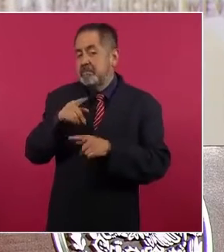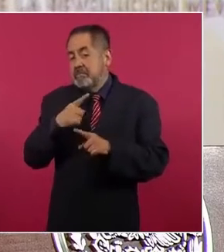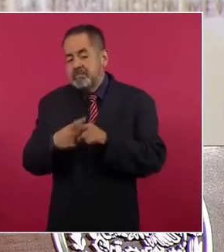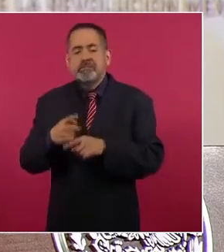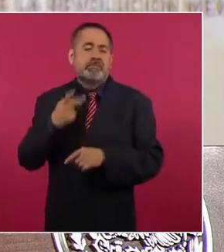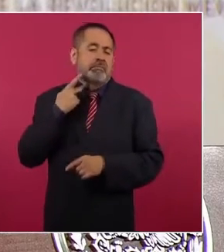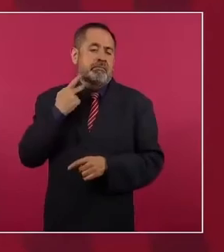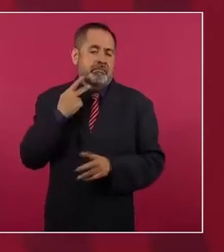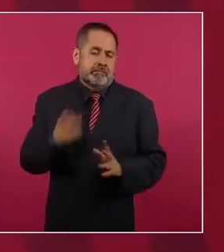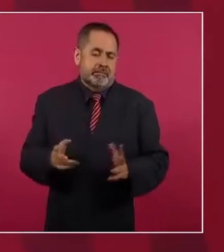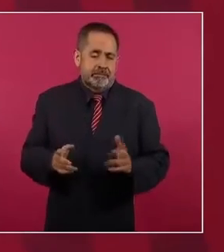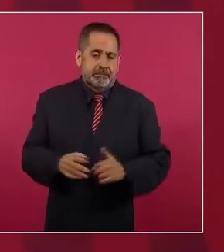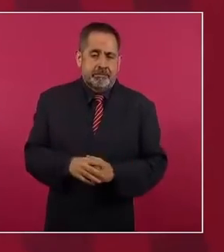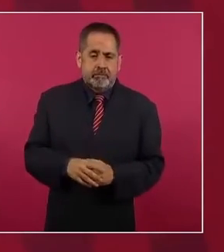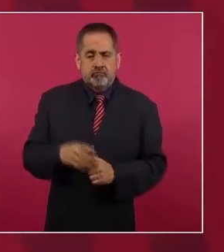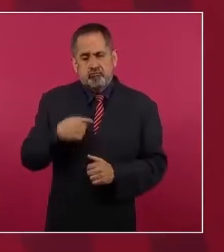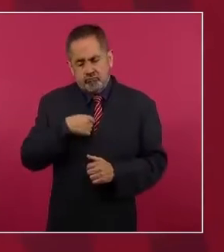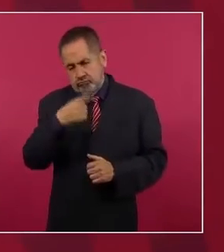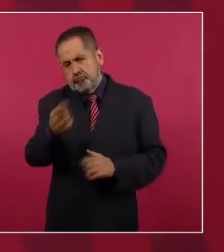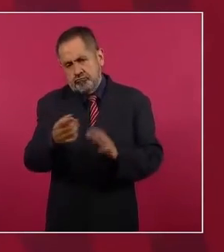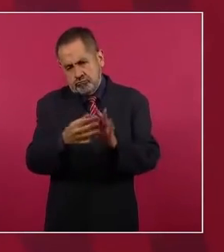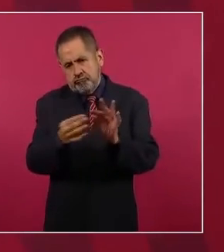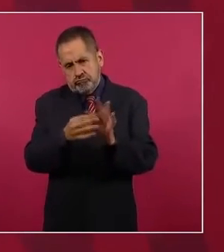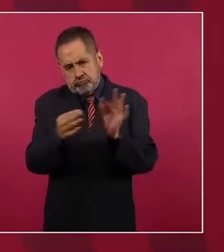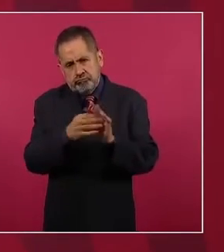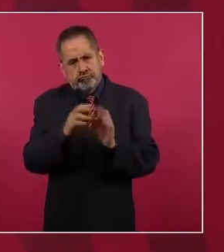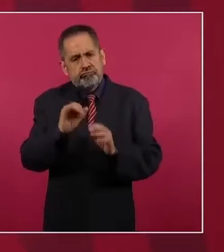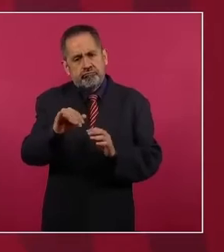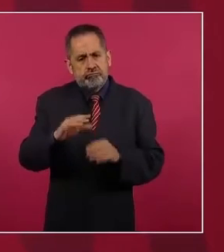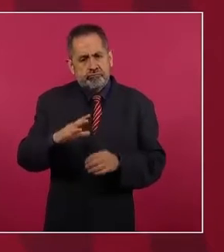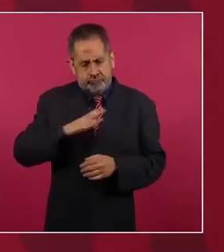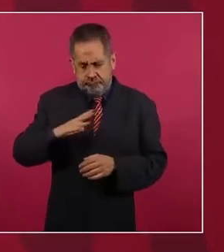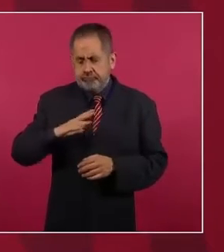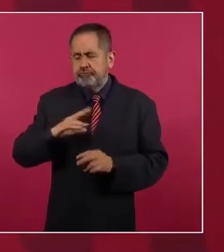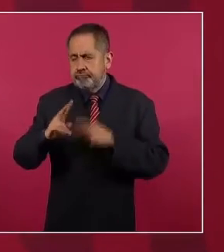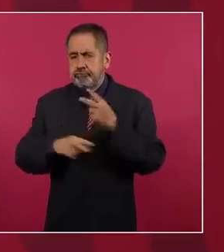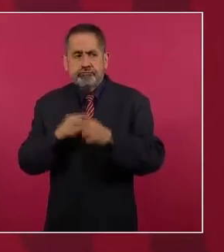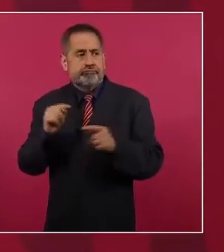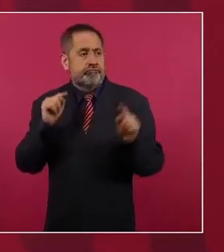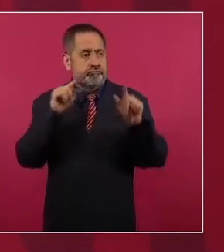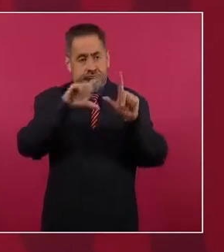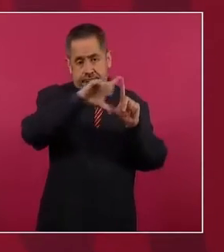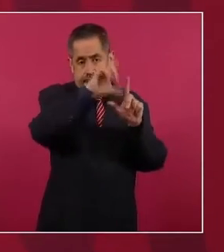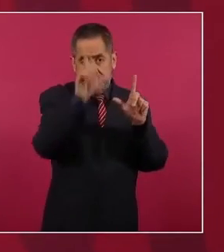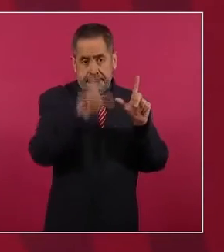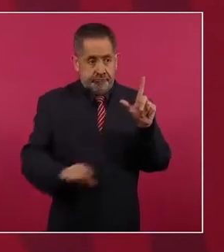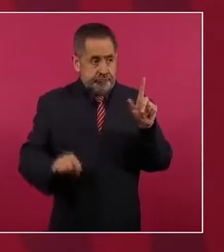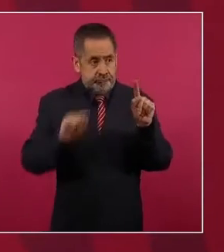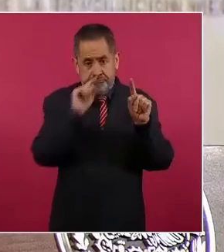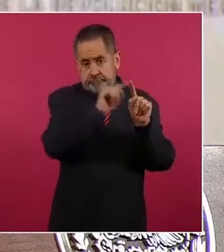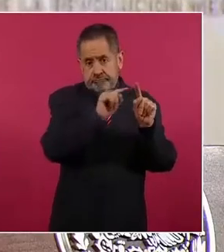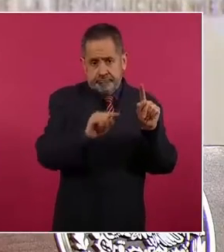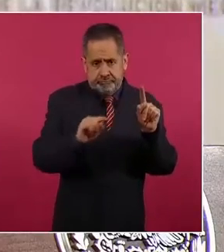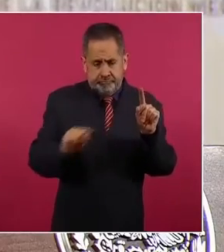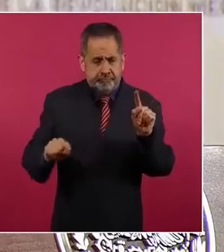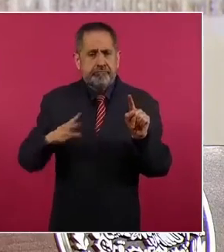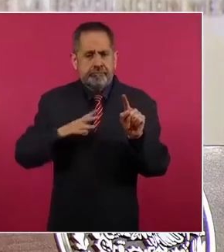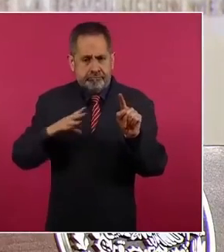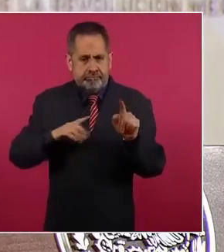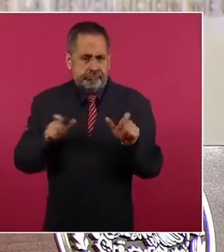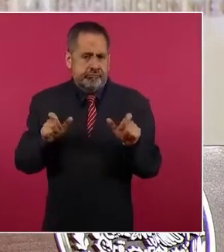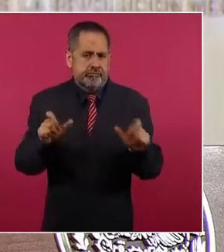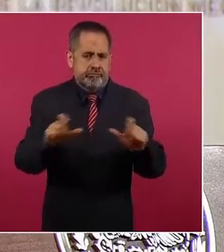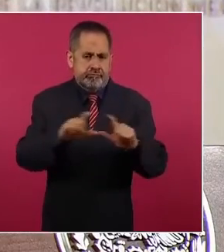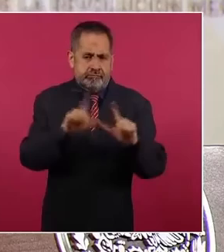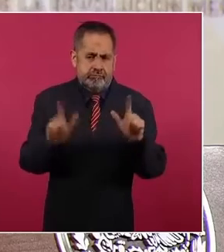Lo que puedo comentarles es que hay presencia de la Guardia